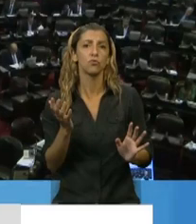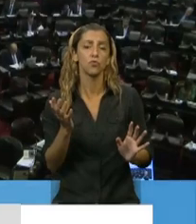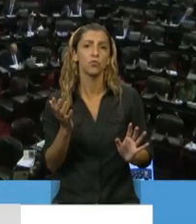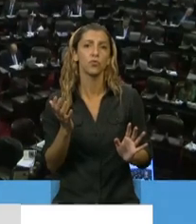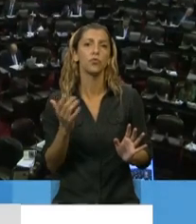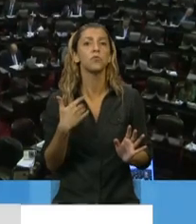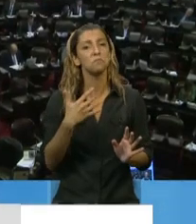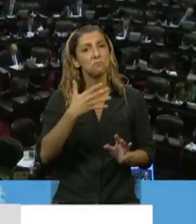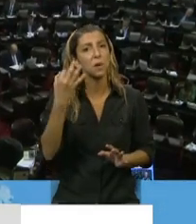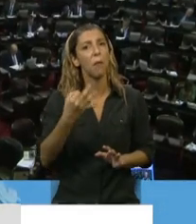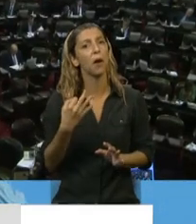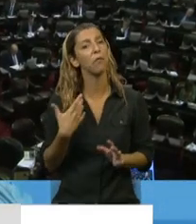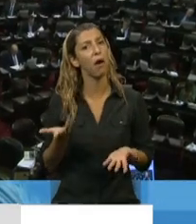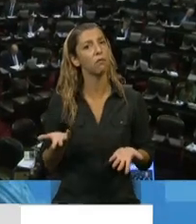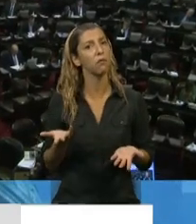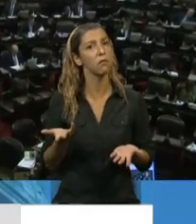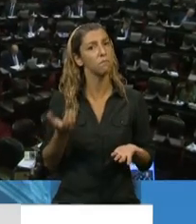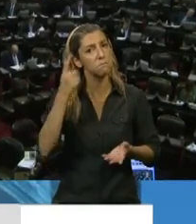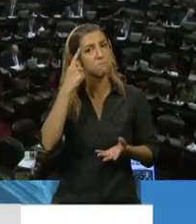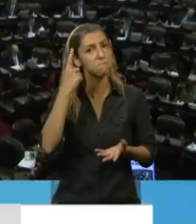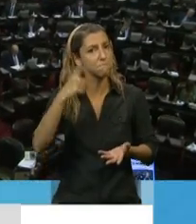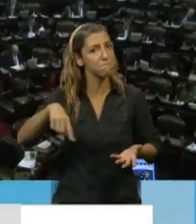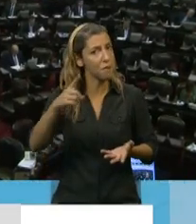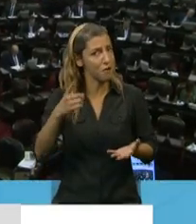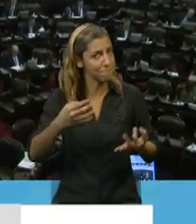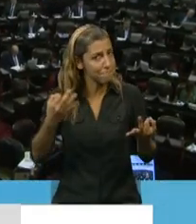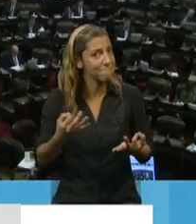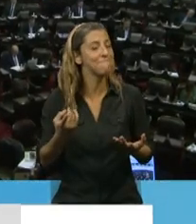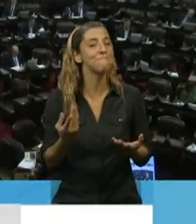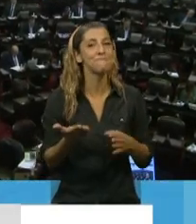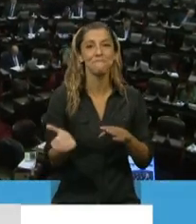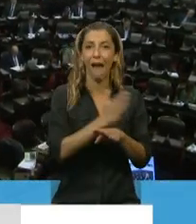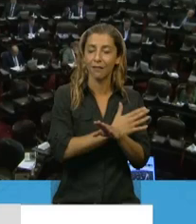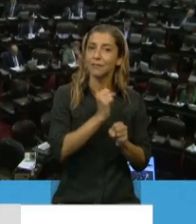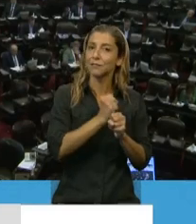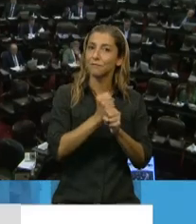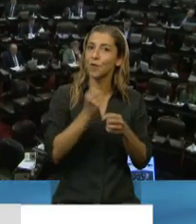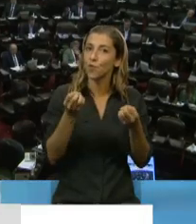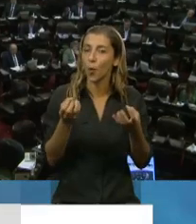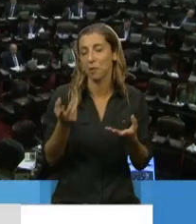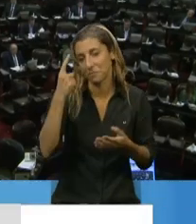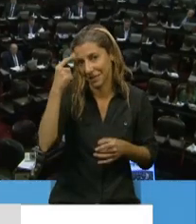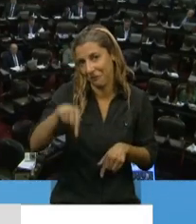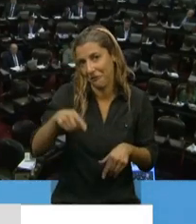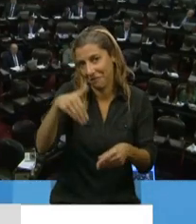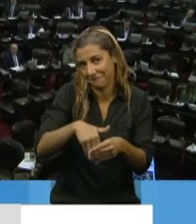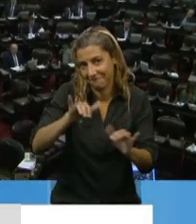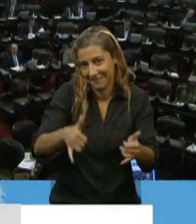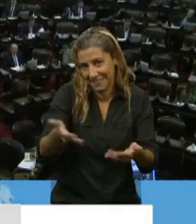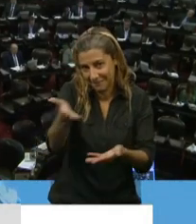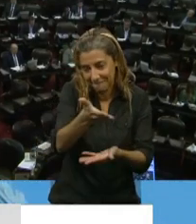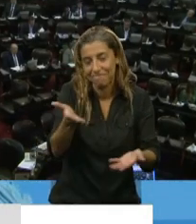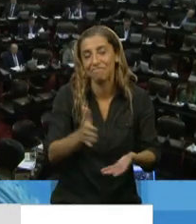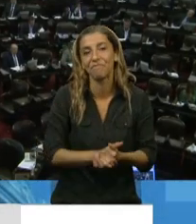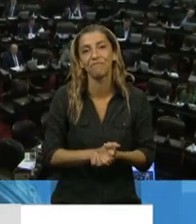hemos trabajado para llegar a esos consensos me hace pensar que así será. Quiero terminar diciendo que en nombre de ese